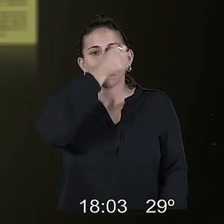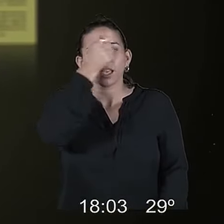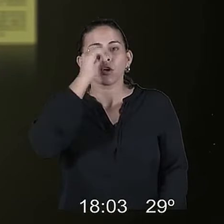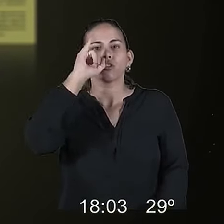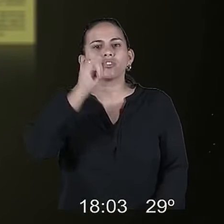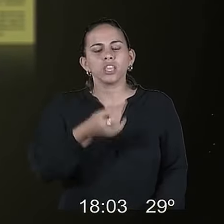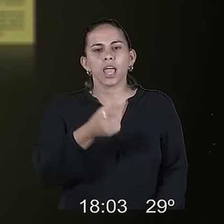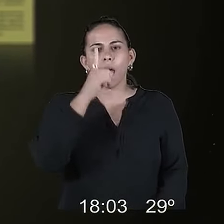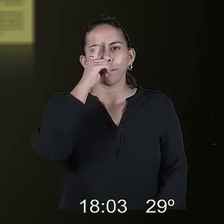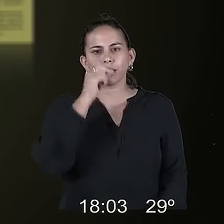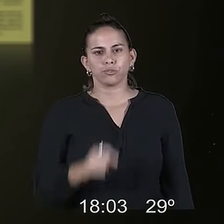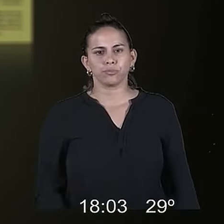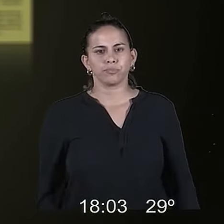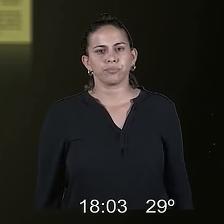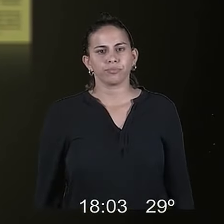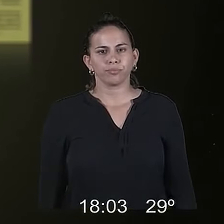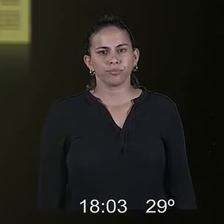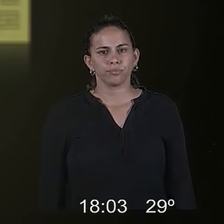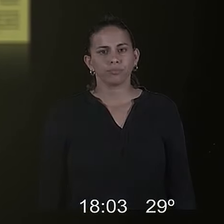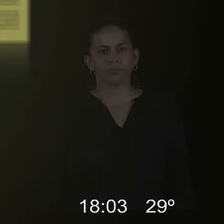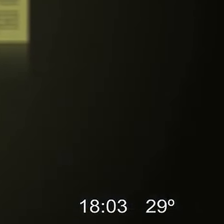el CIE es amarillo.